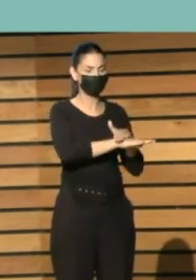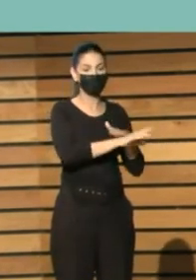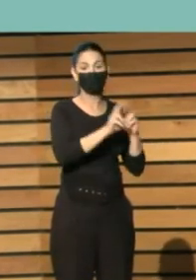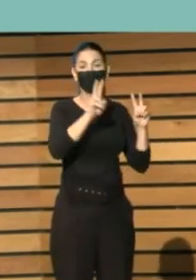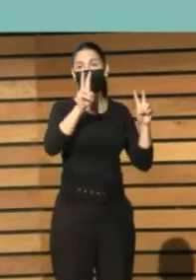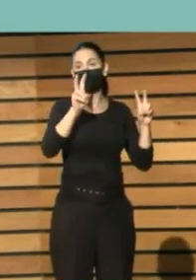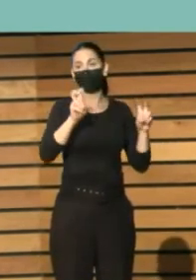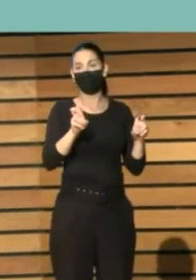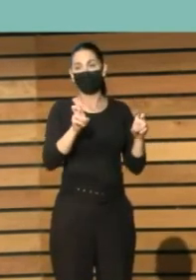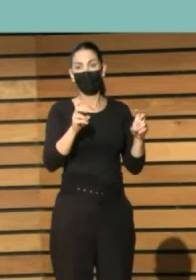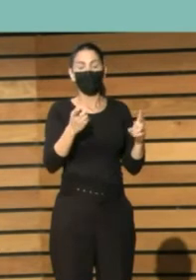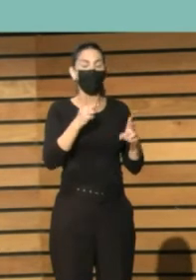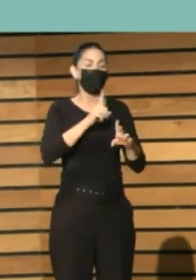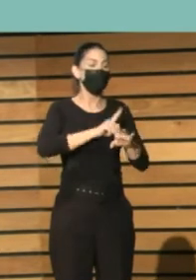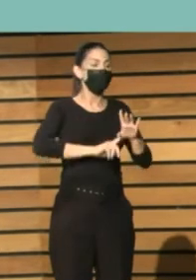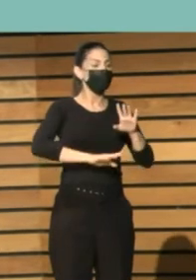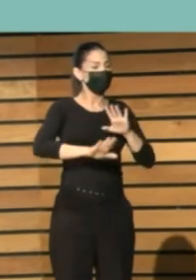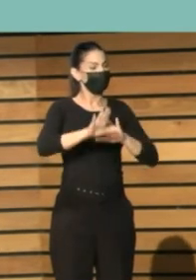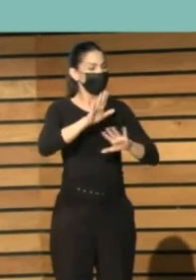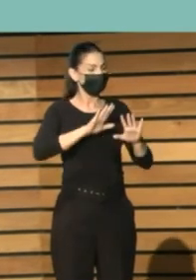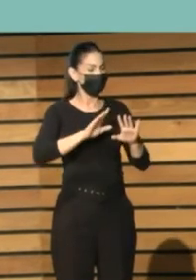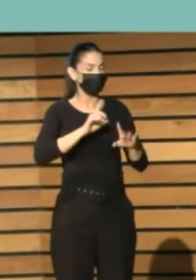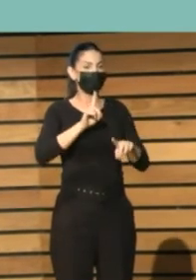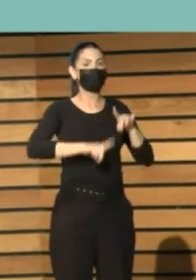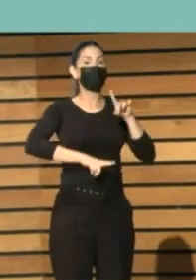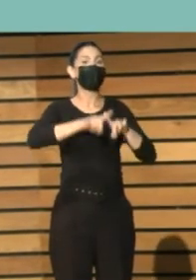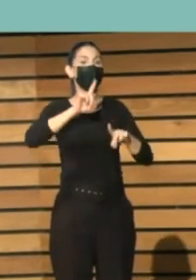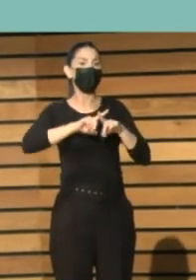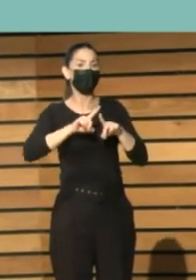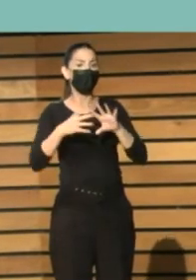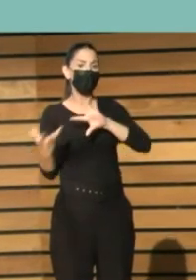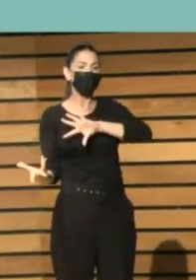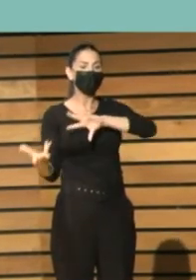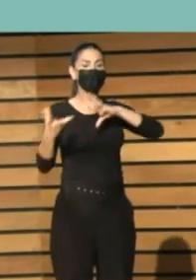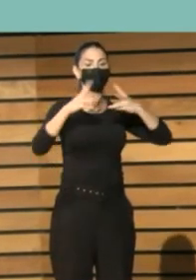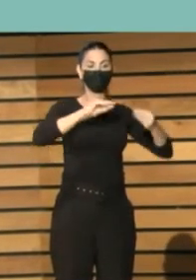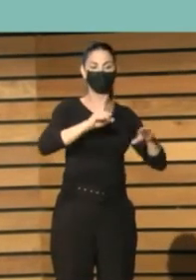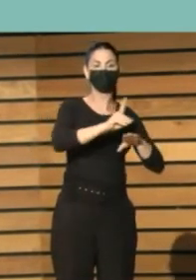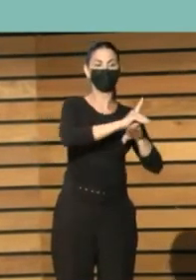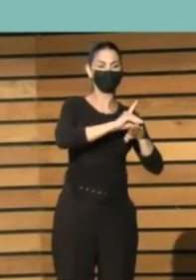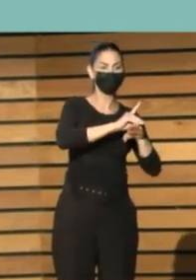biográfico es más complejo según se va informatizando la cosa.